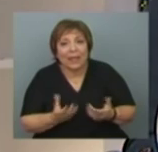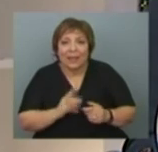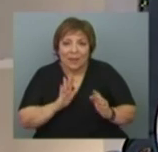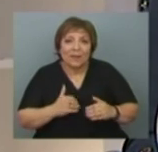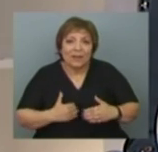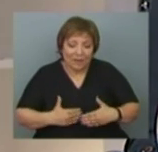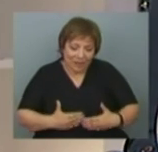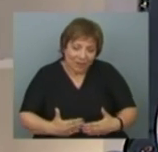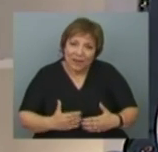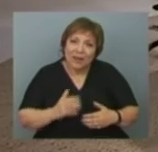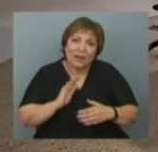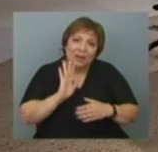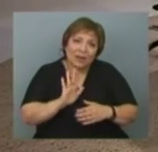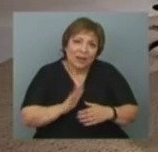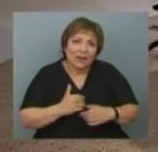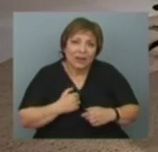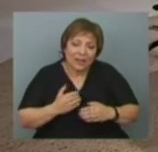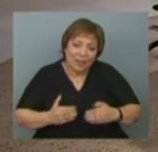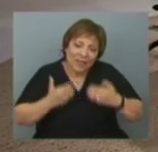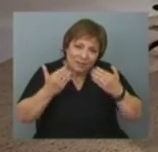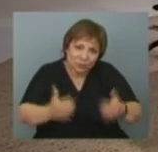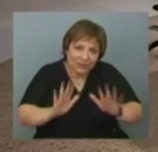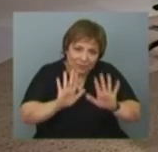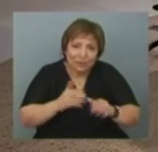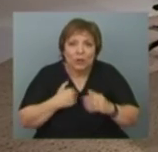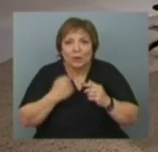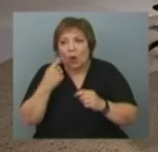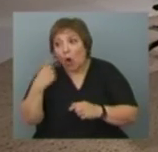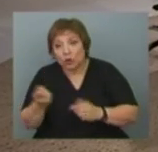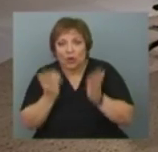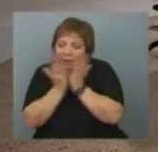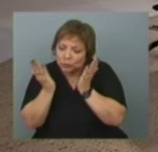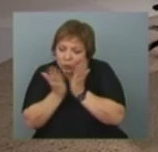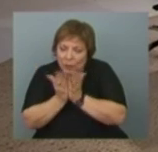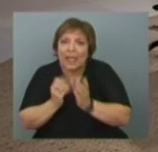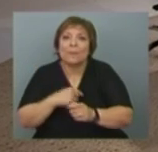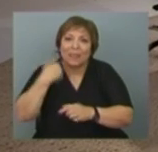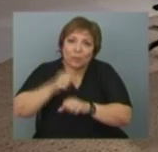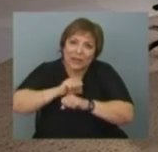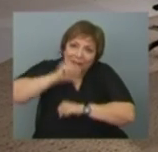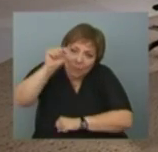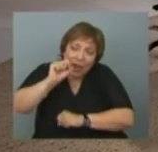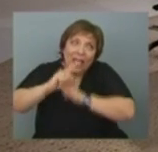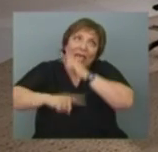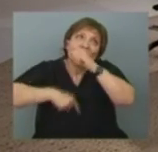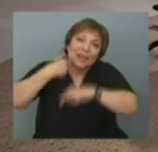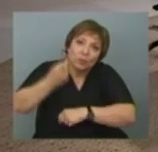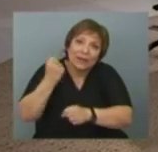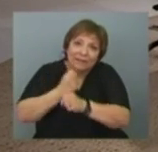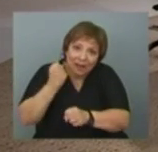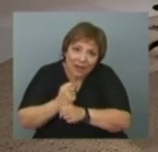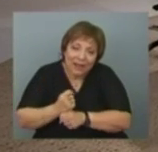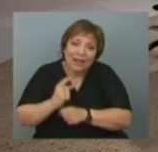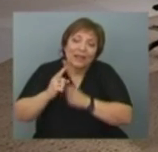maternidad porque está estudiando, porque se quiere recibir, porque después quiere trabajar